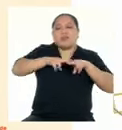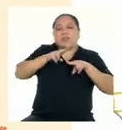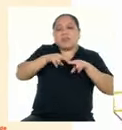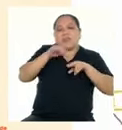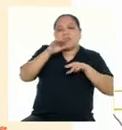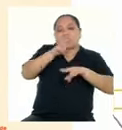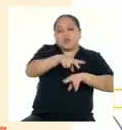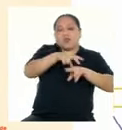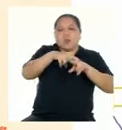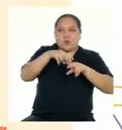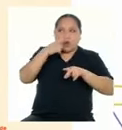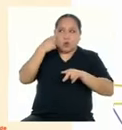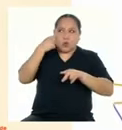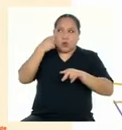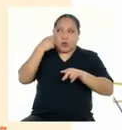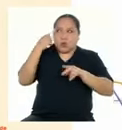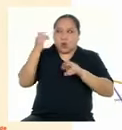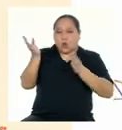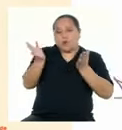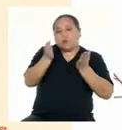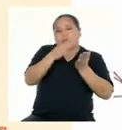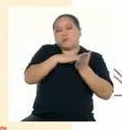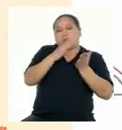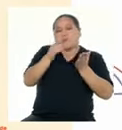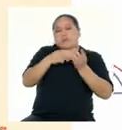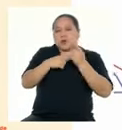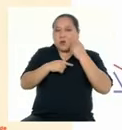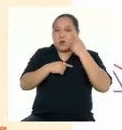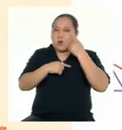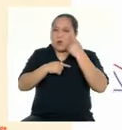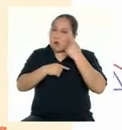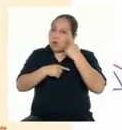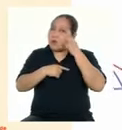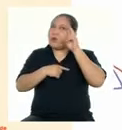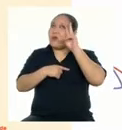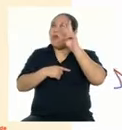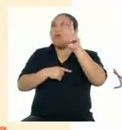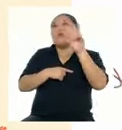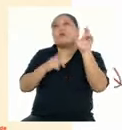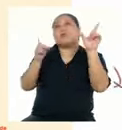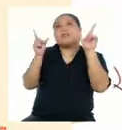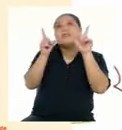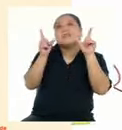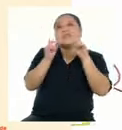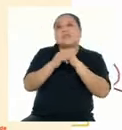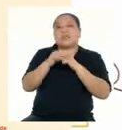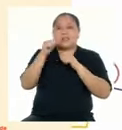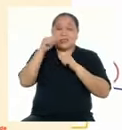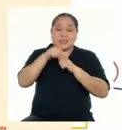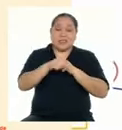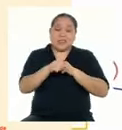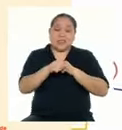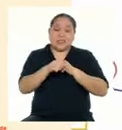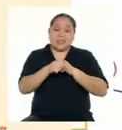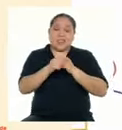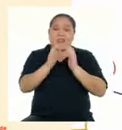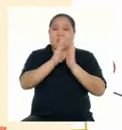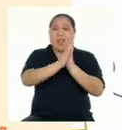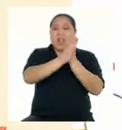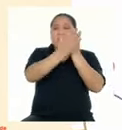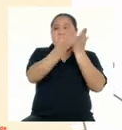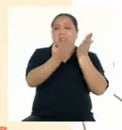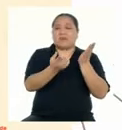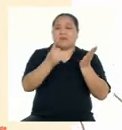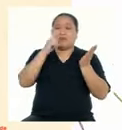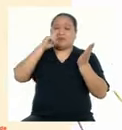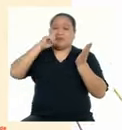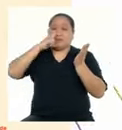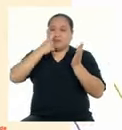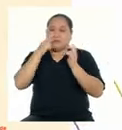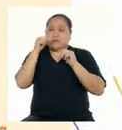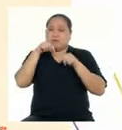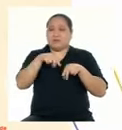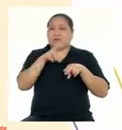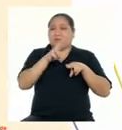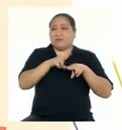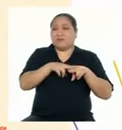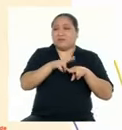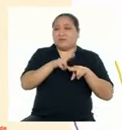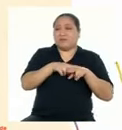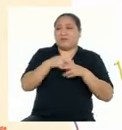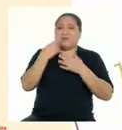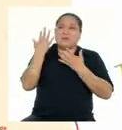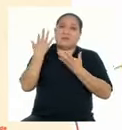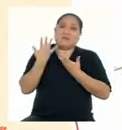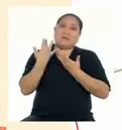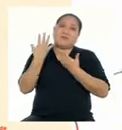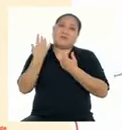su sillón Con un ojo pasaba la hoja Con el otro ve televisión Estaba el señor Don Libro Aburrido en su sillón